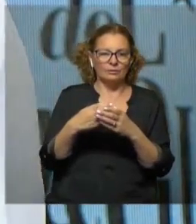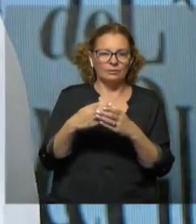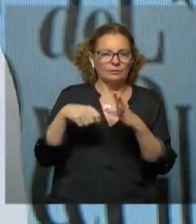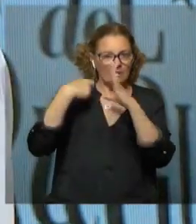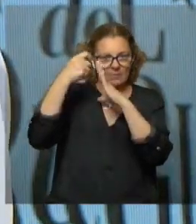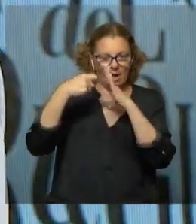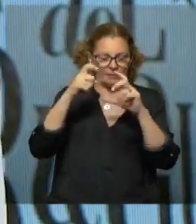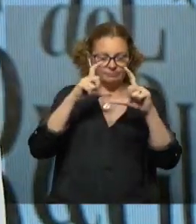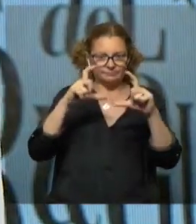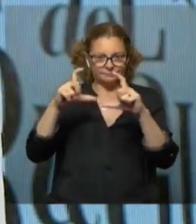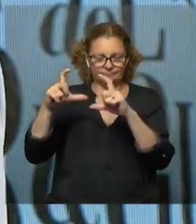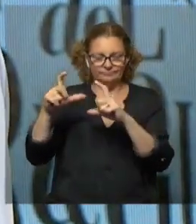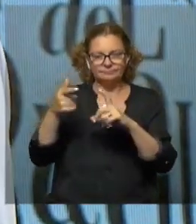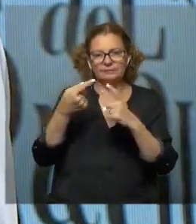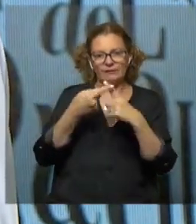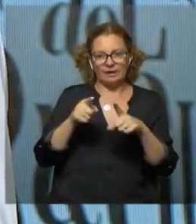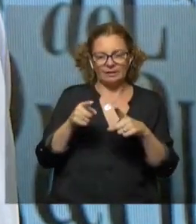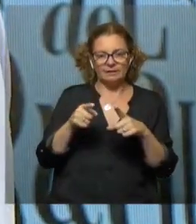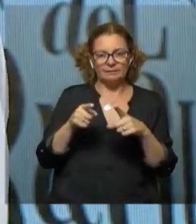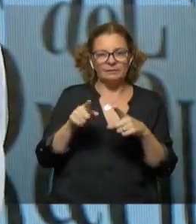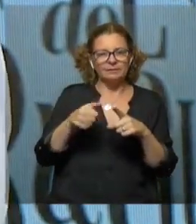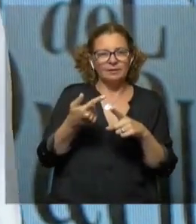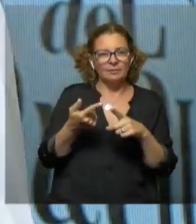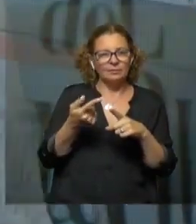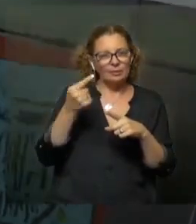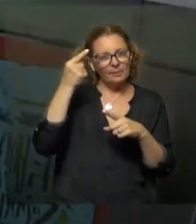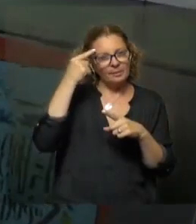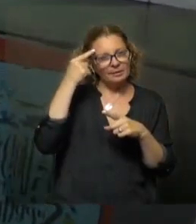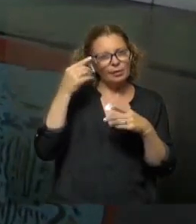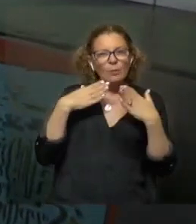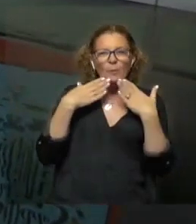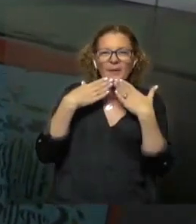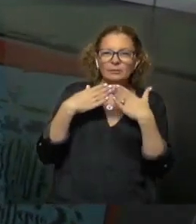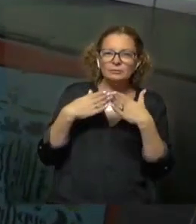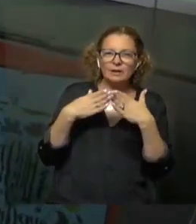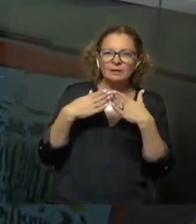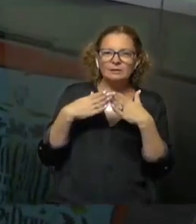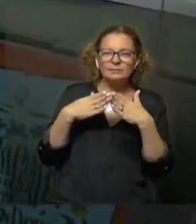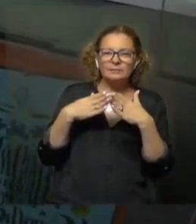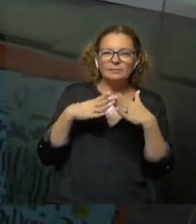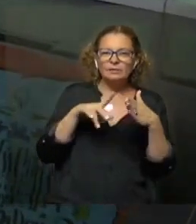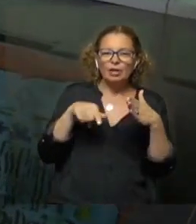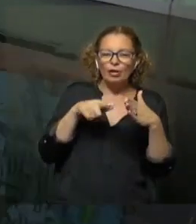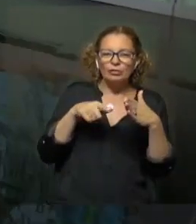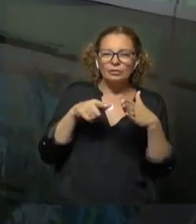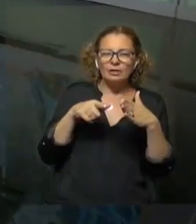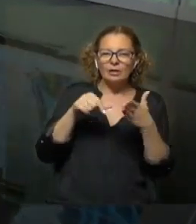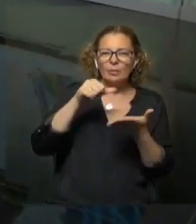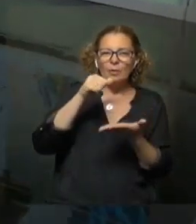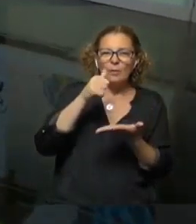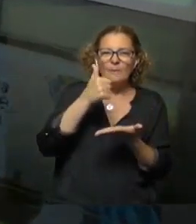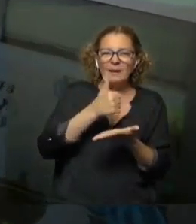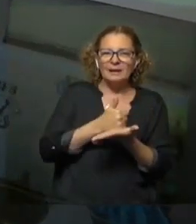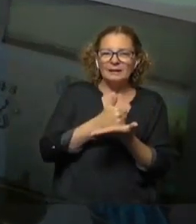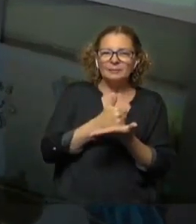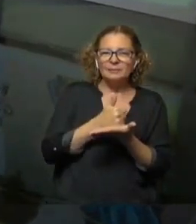imagen, ¿no? Después, creo que es sobre todo preguntarse de dónde salimos como país, sobre